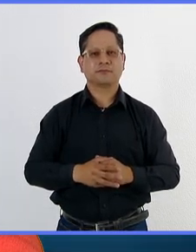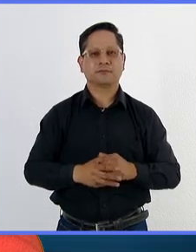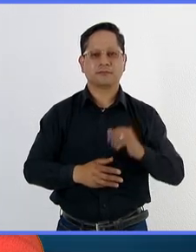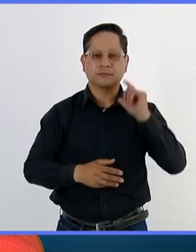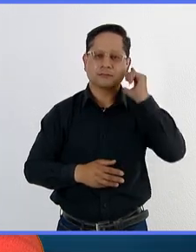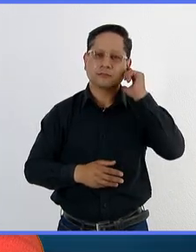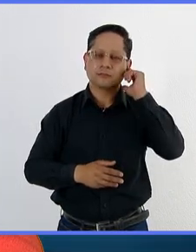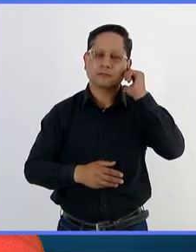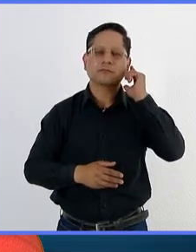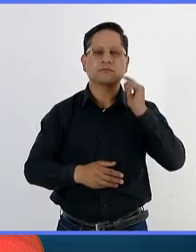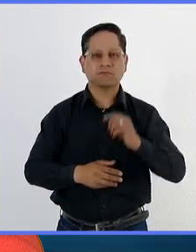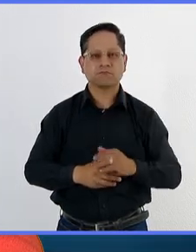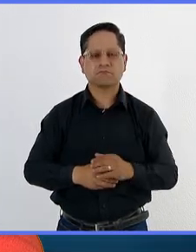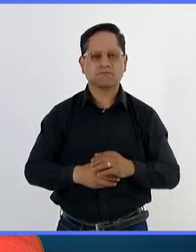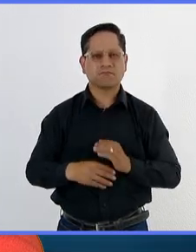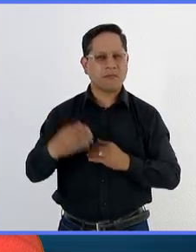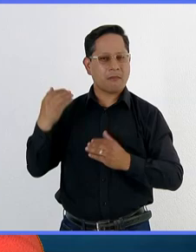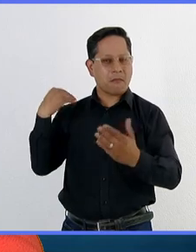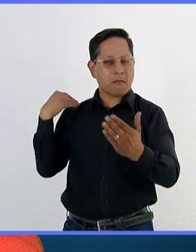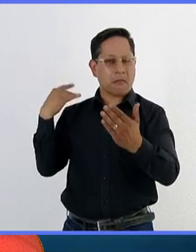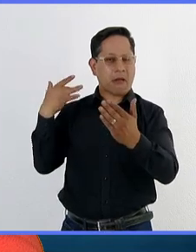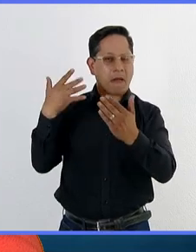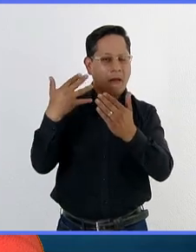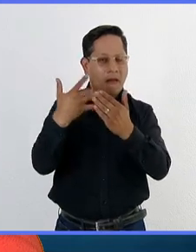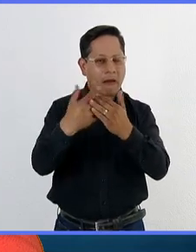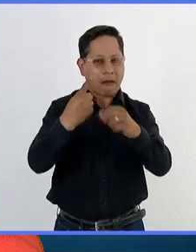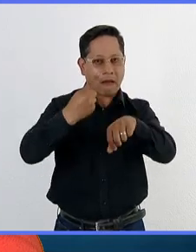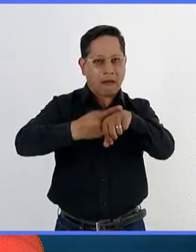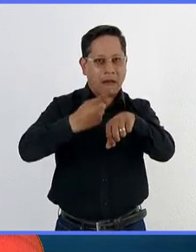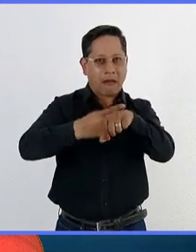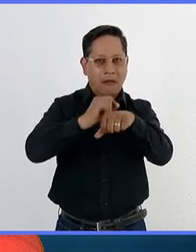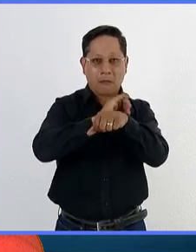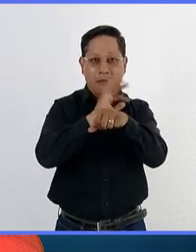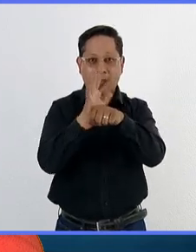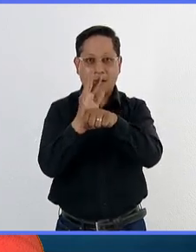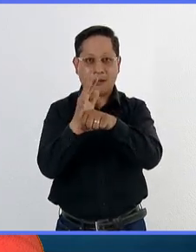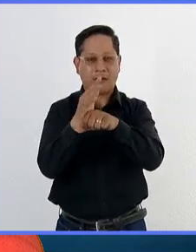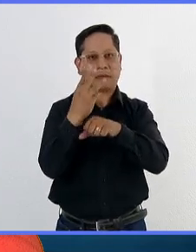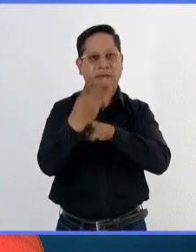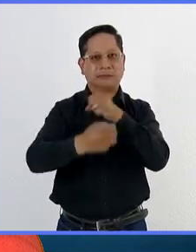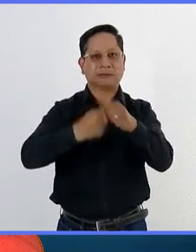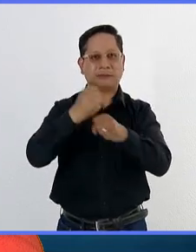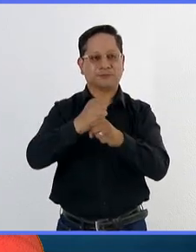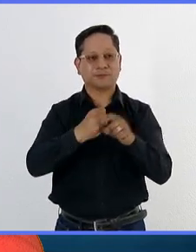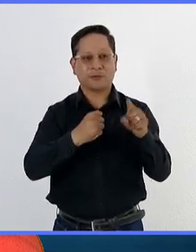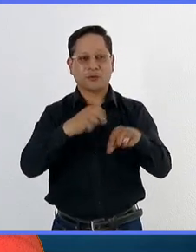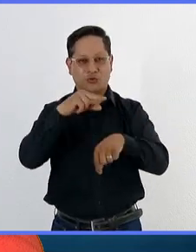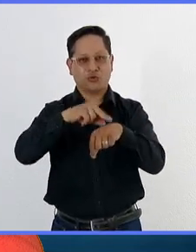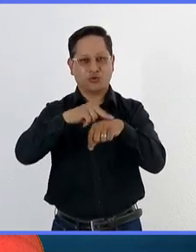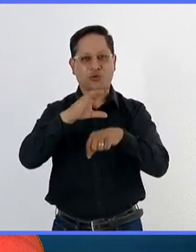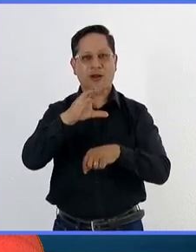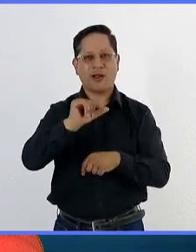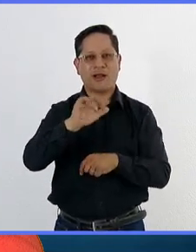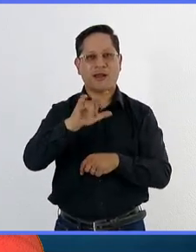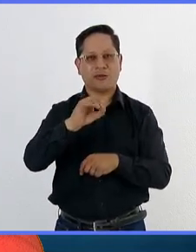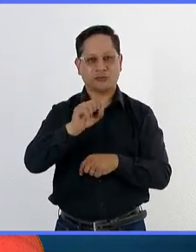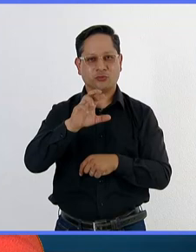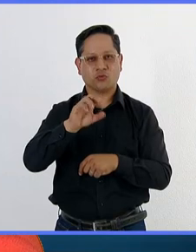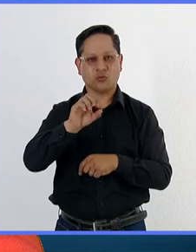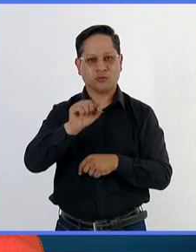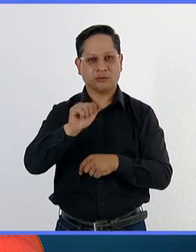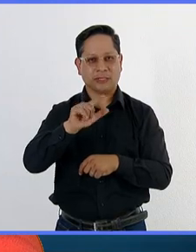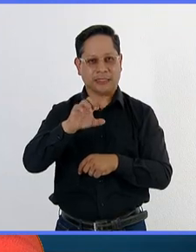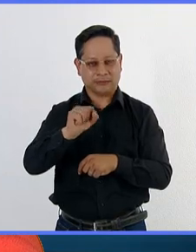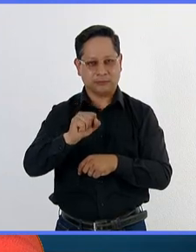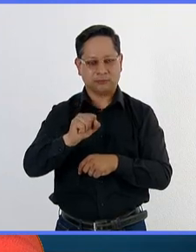Se han cumplido ya tres años del inicio de la pandemia por COVID-19 y el doctor Carlos Rosales nos platica enseguida sobre la postura